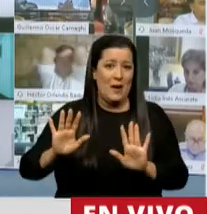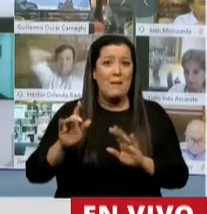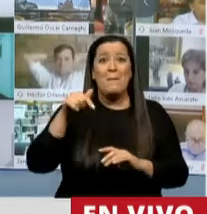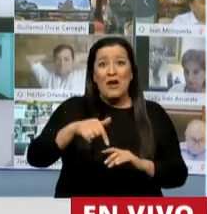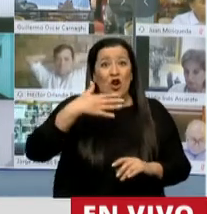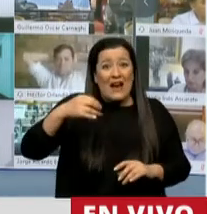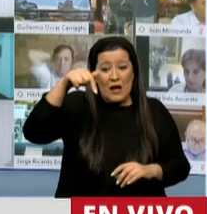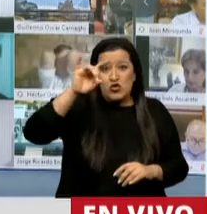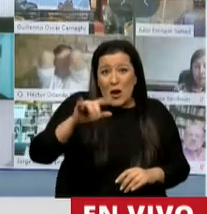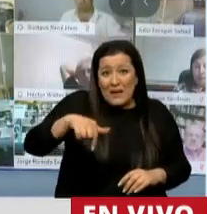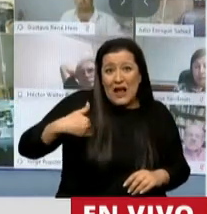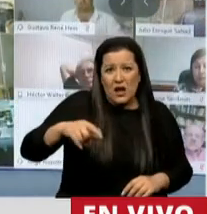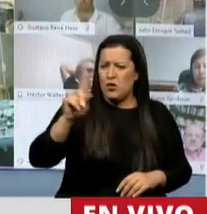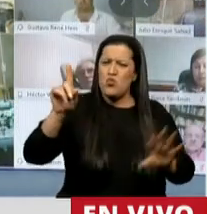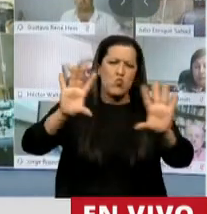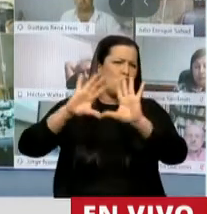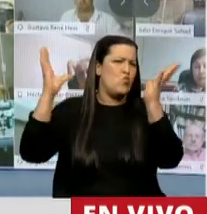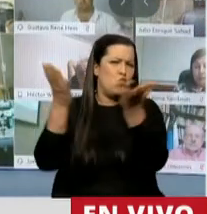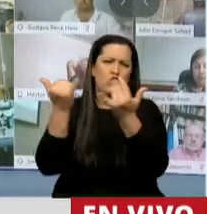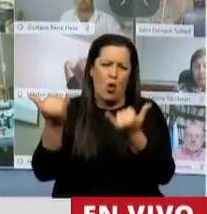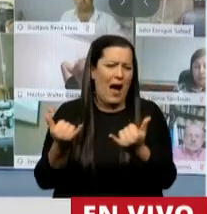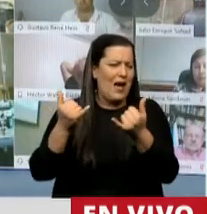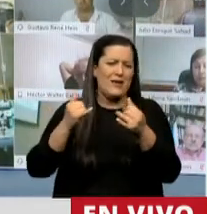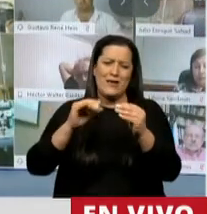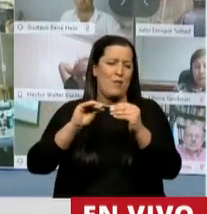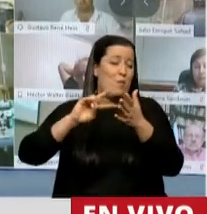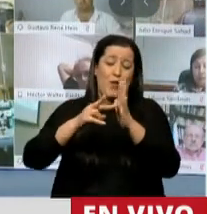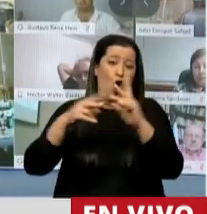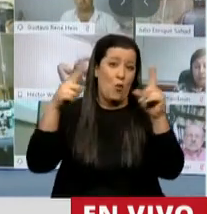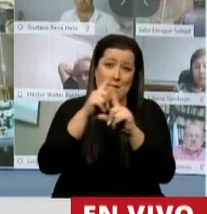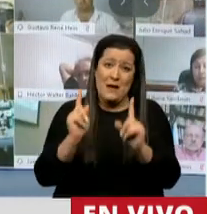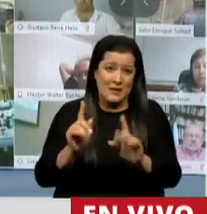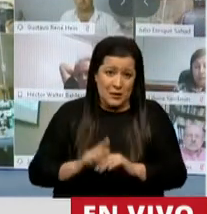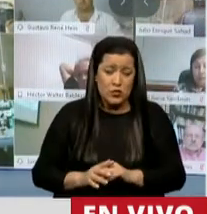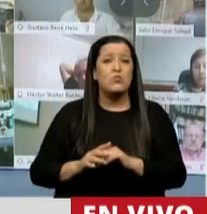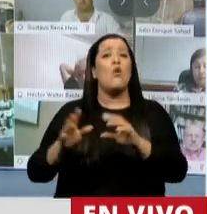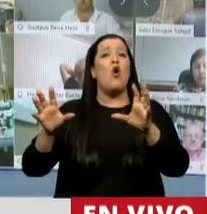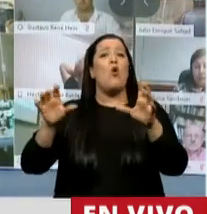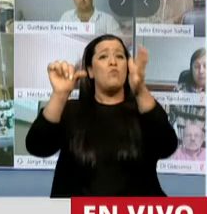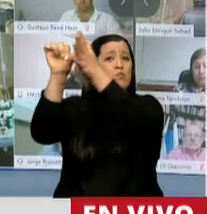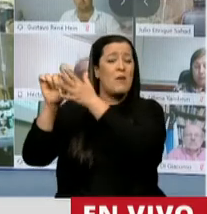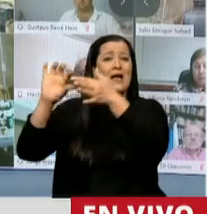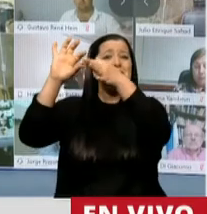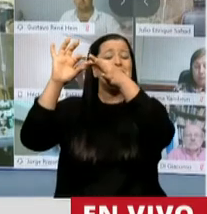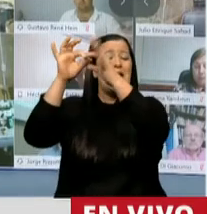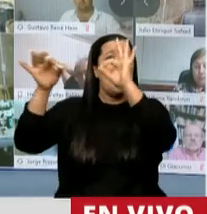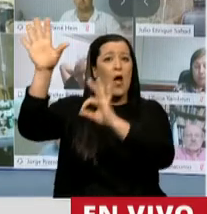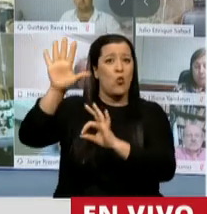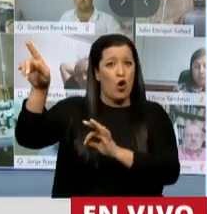mundial. Y que ya en países de la Unión Europea hay disposiciones de este tipo